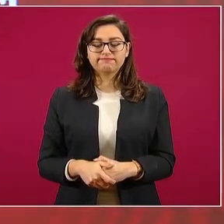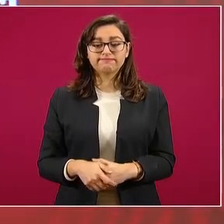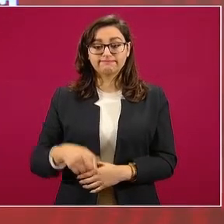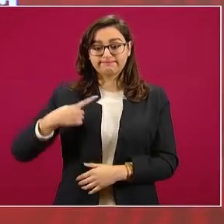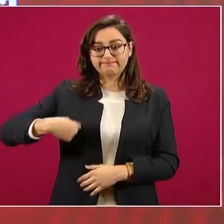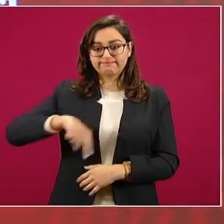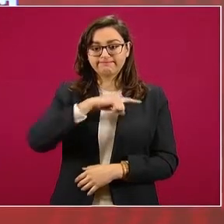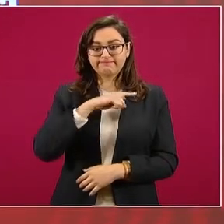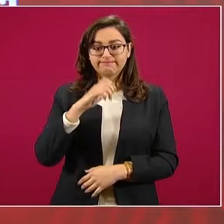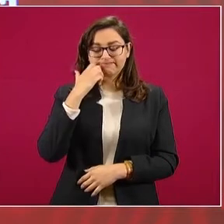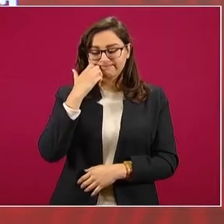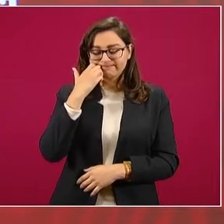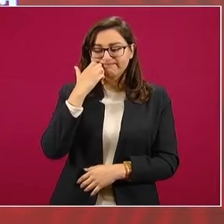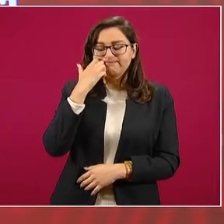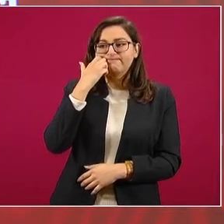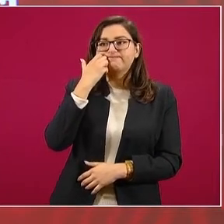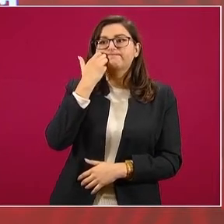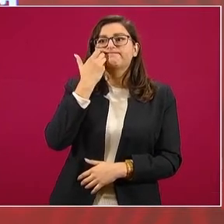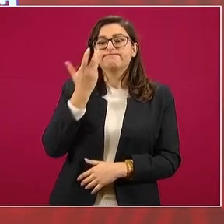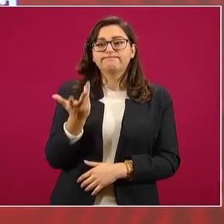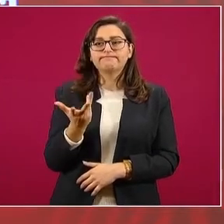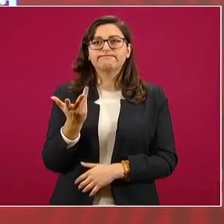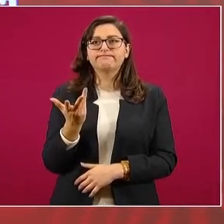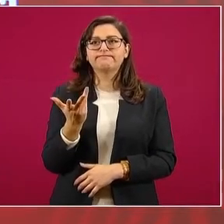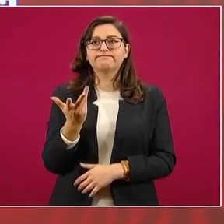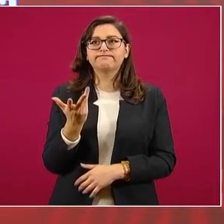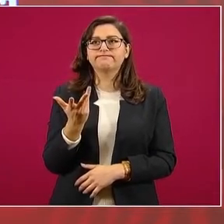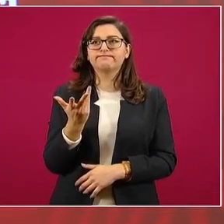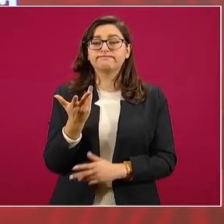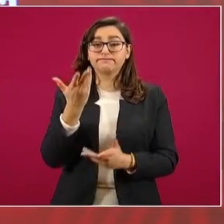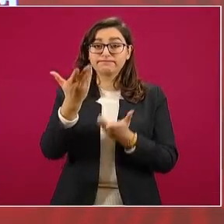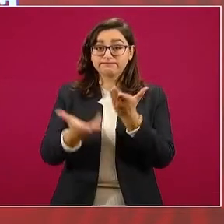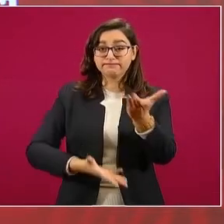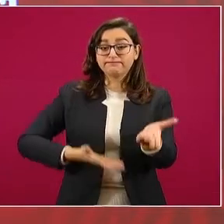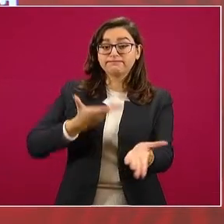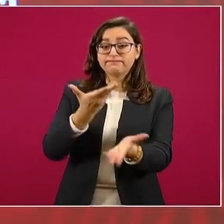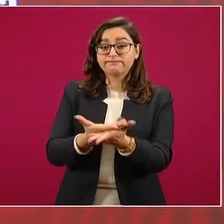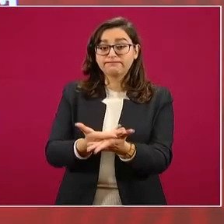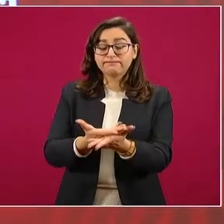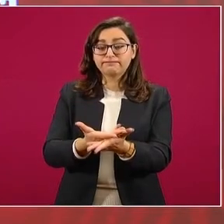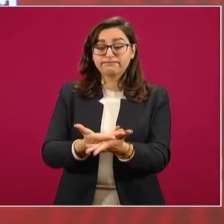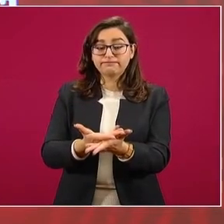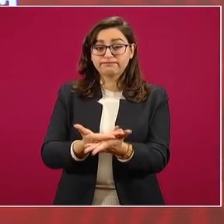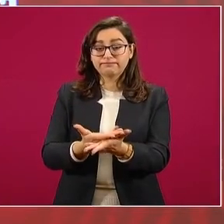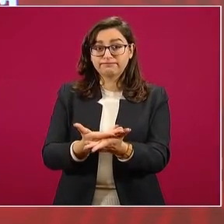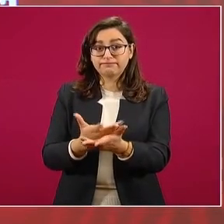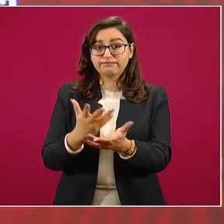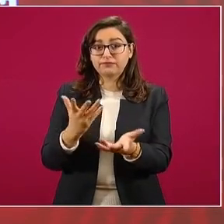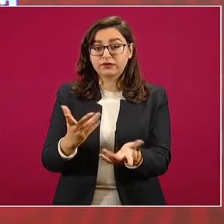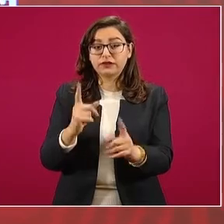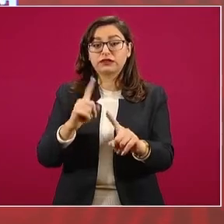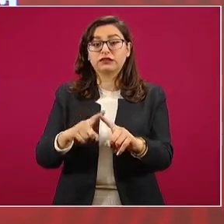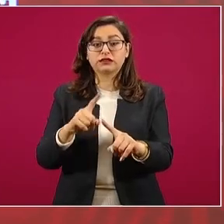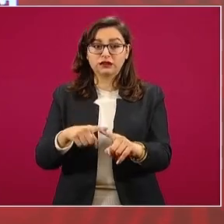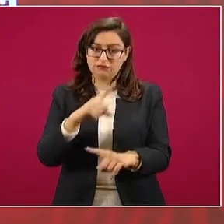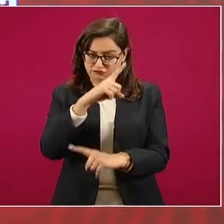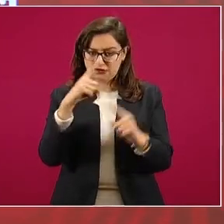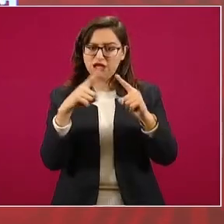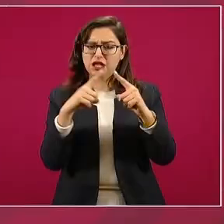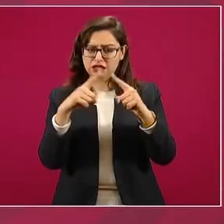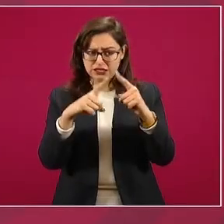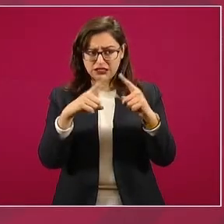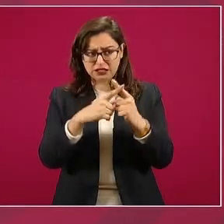de las mismas autoridades eclesiásticas,